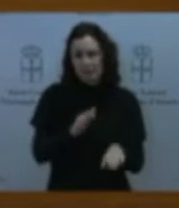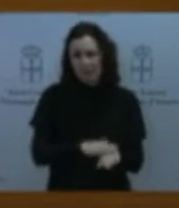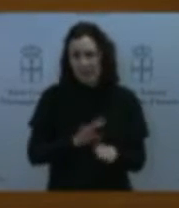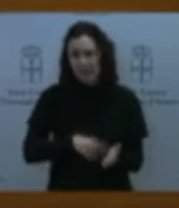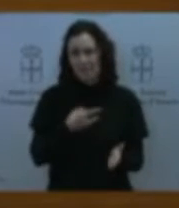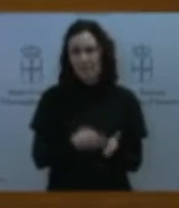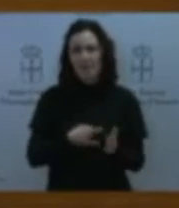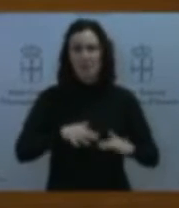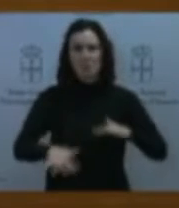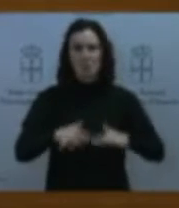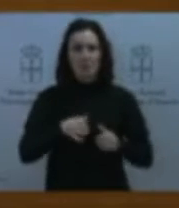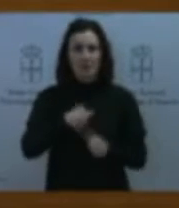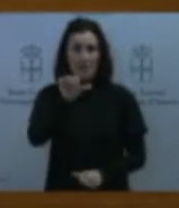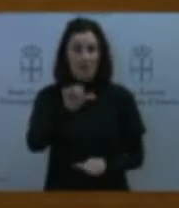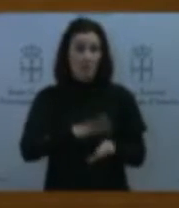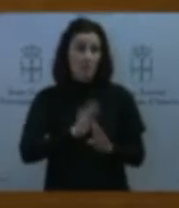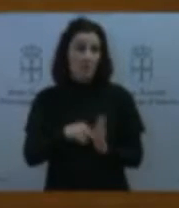Movilidad de Gijón no se están sirviendo.